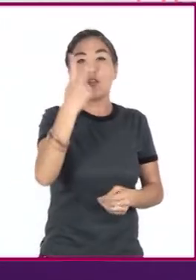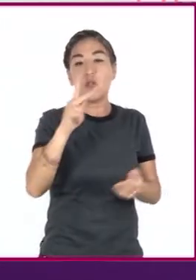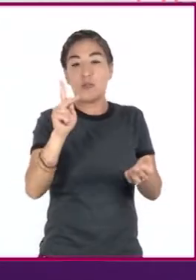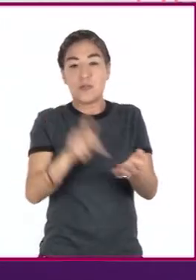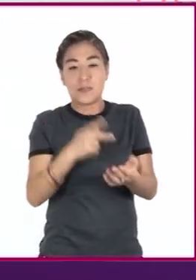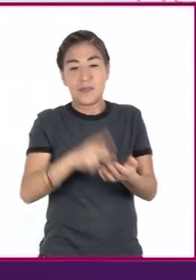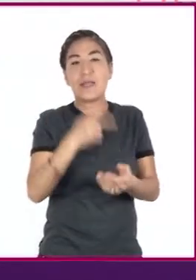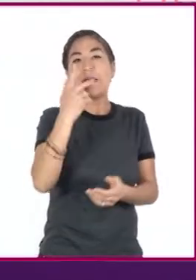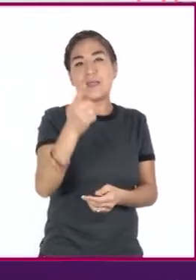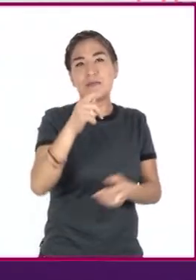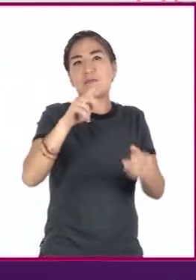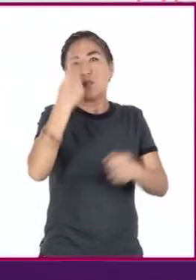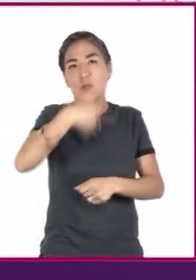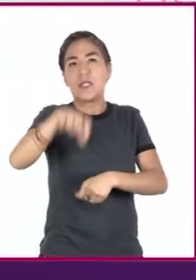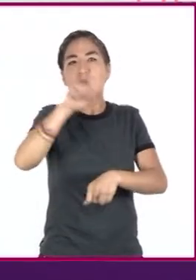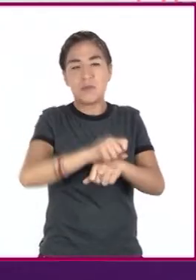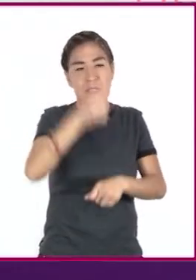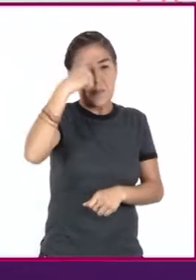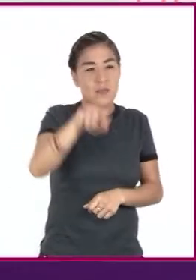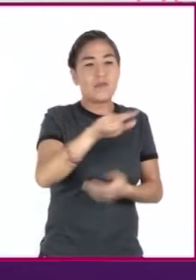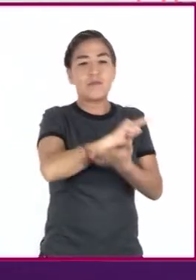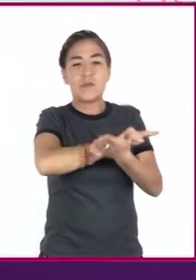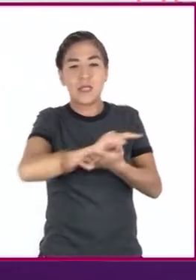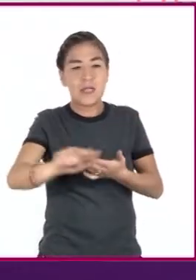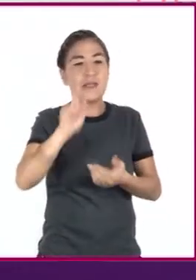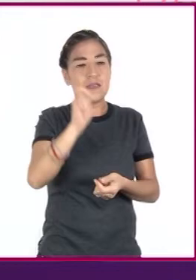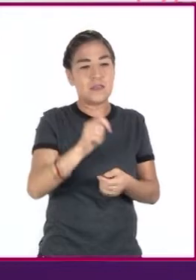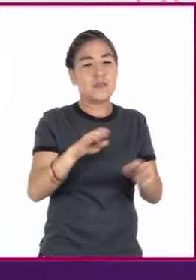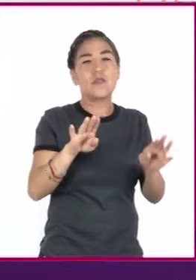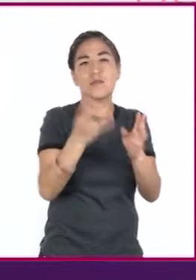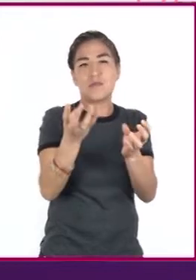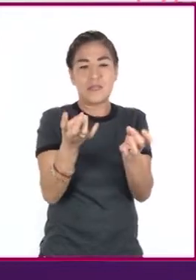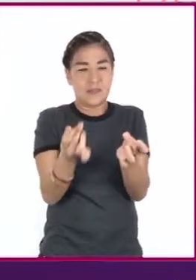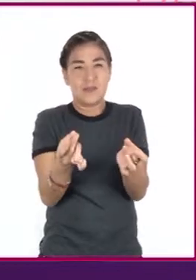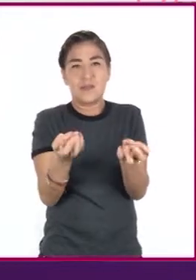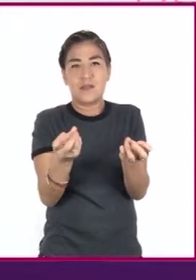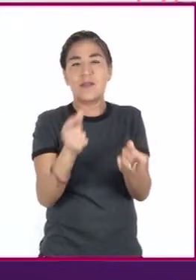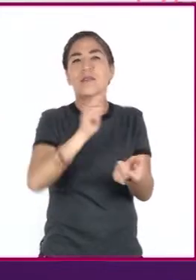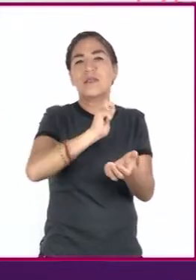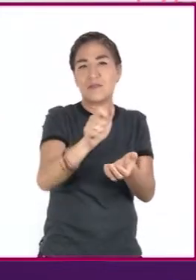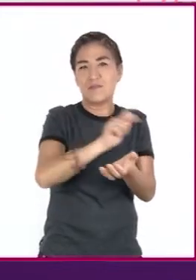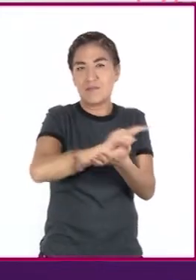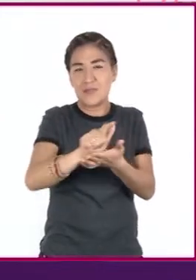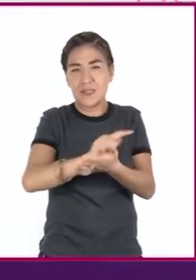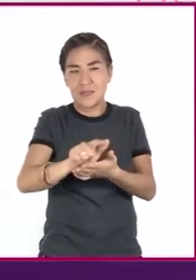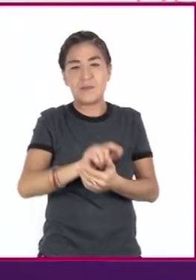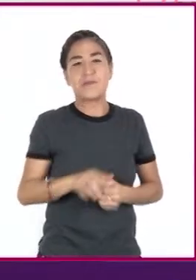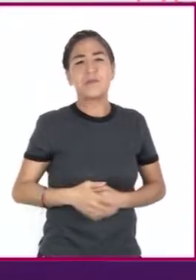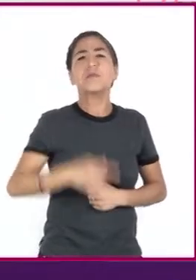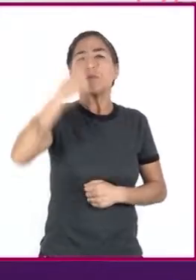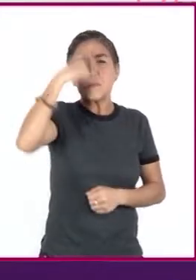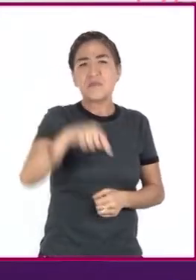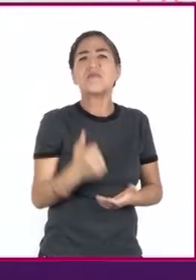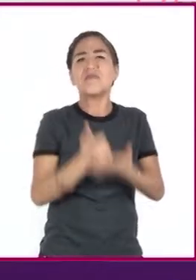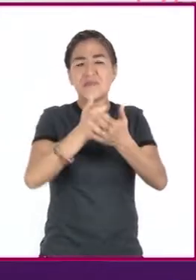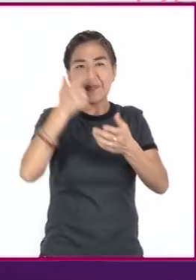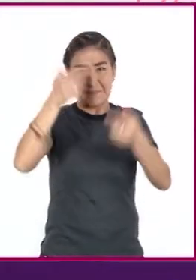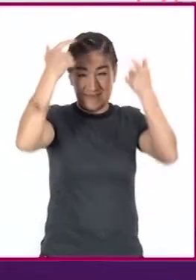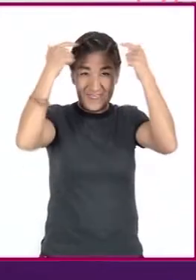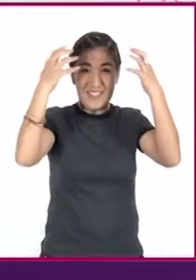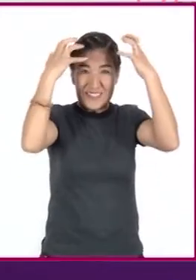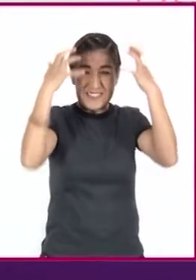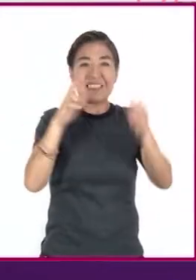semana, para lo cual su aseo debe realizarse con la yema de los dedos. Esto también ayuda a prevenir la caspa, que es la